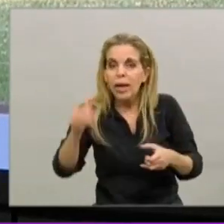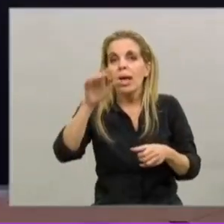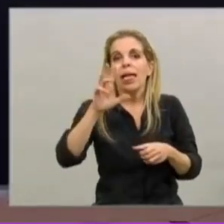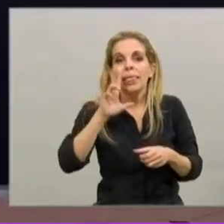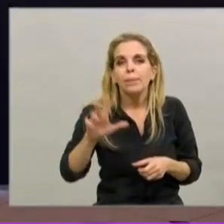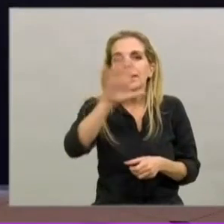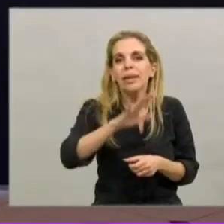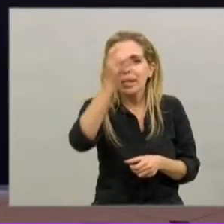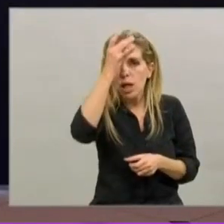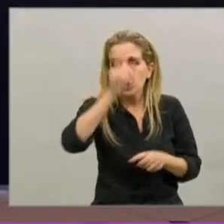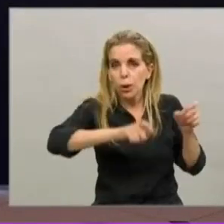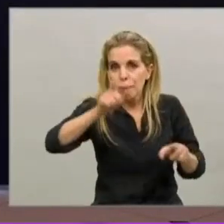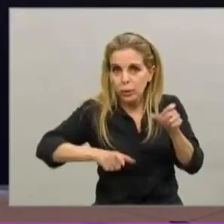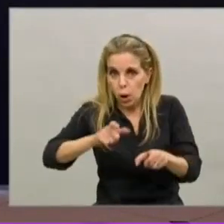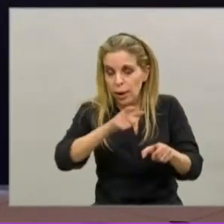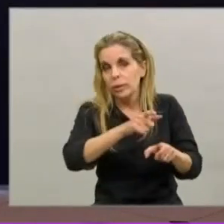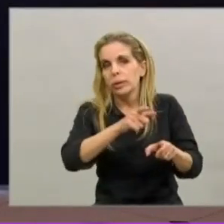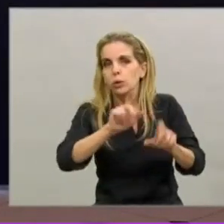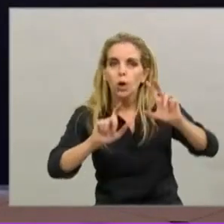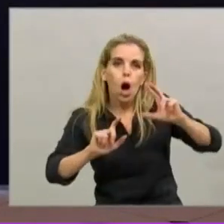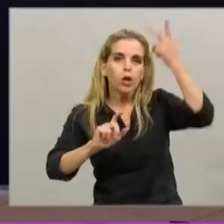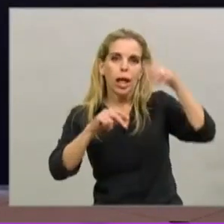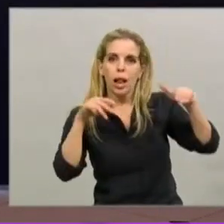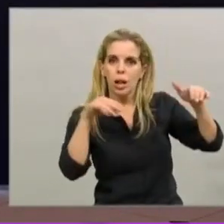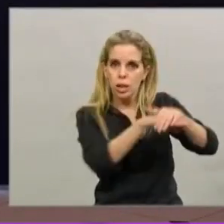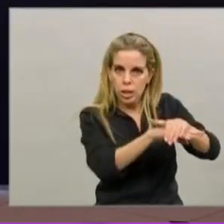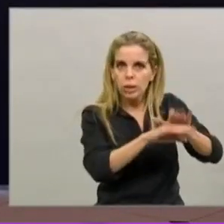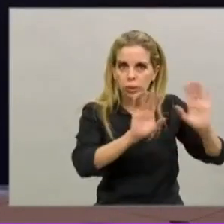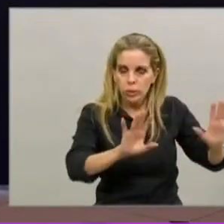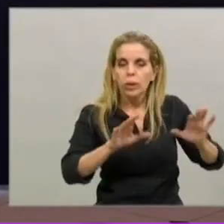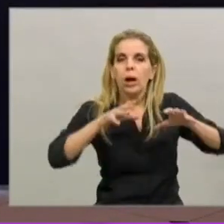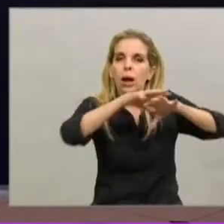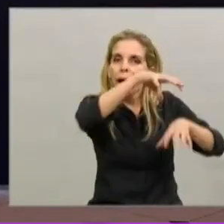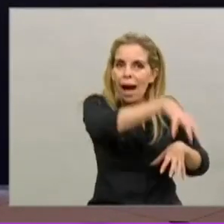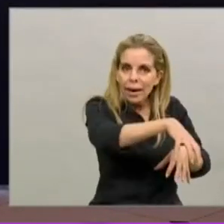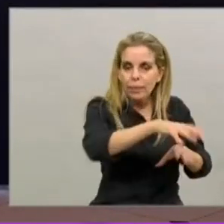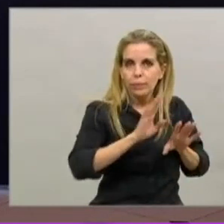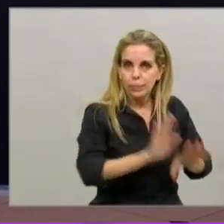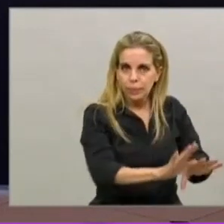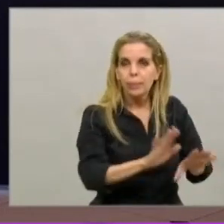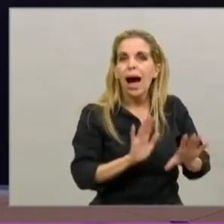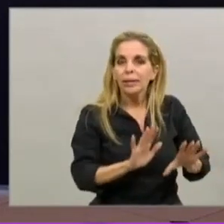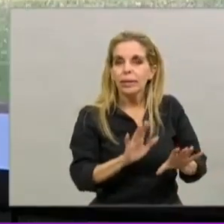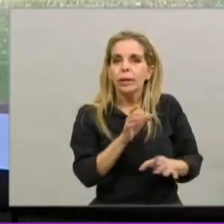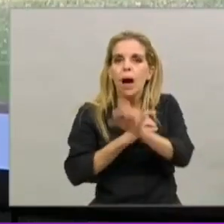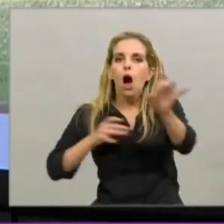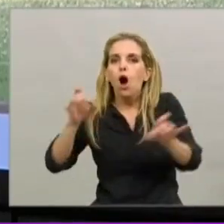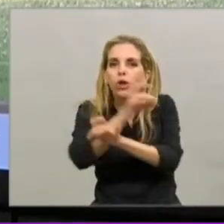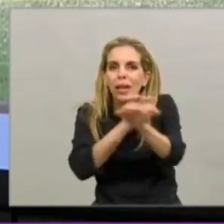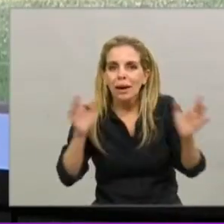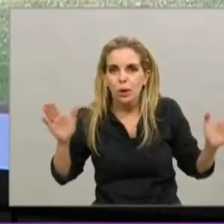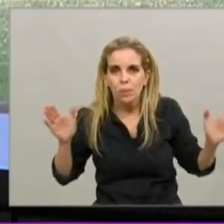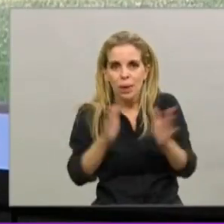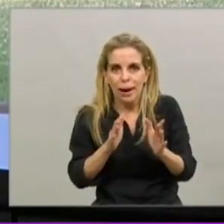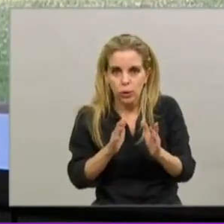ciudad y en el centro de aislamiento en Costa Salguero. Esto permite ir cortando la cadena de contagio. Cada una de estas